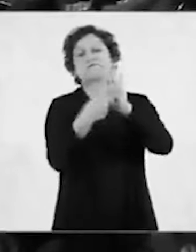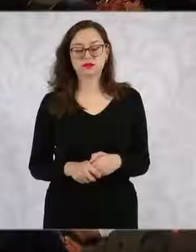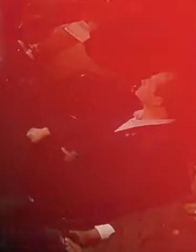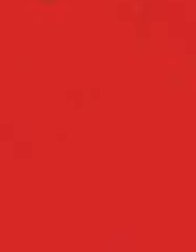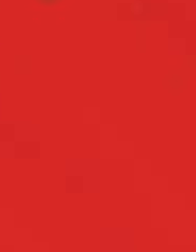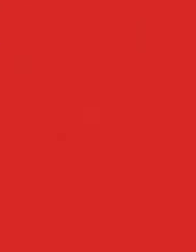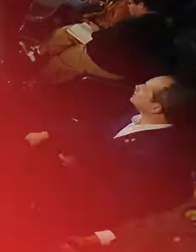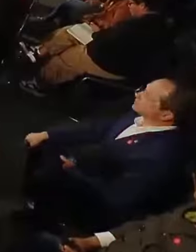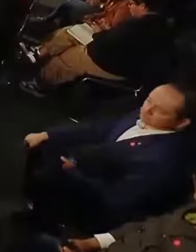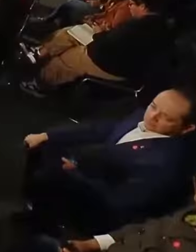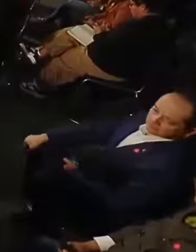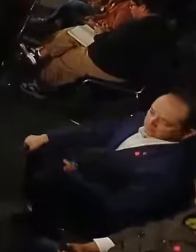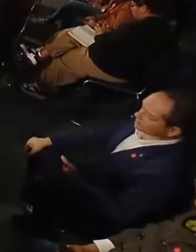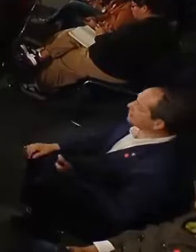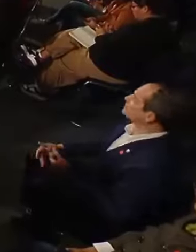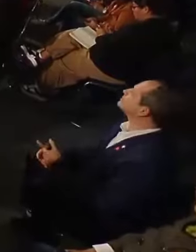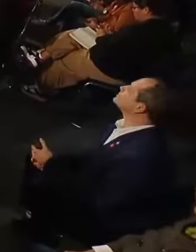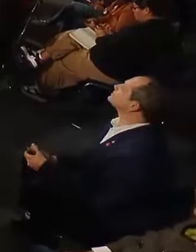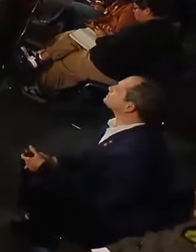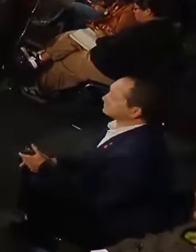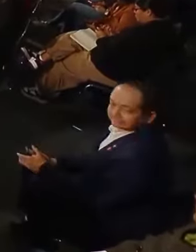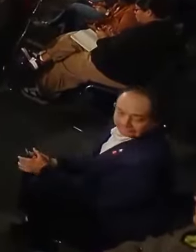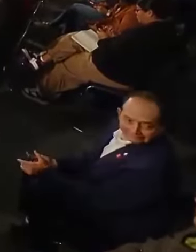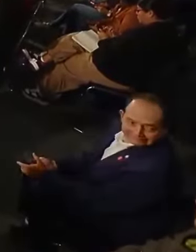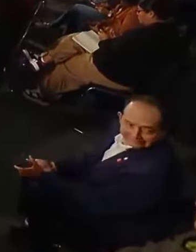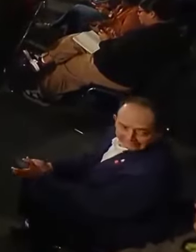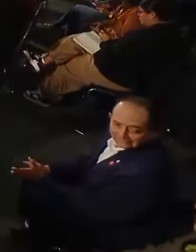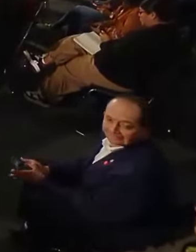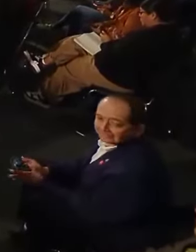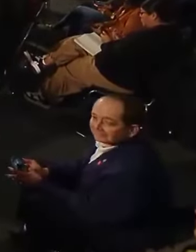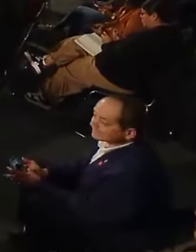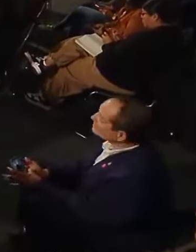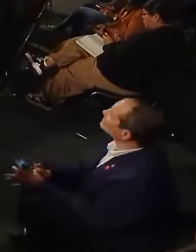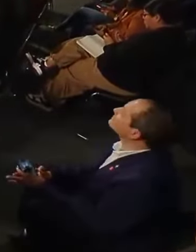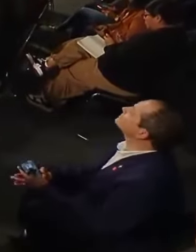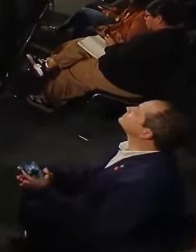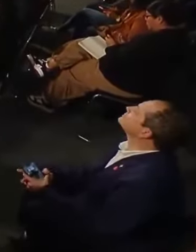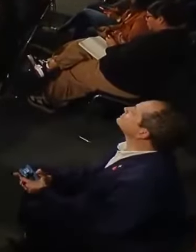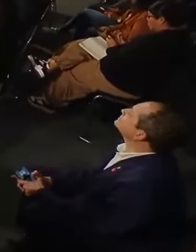los delitos. Gracias, Presidenta. Reina Hider Ramírez, reportera independiente.